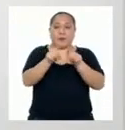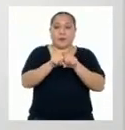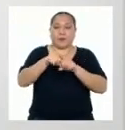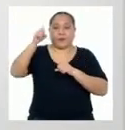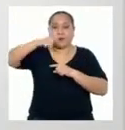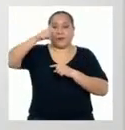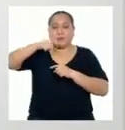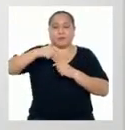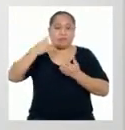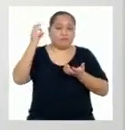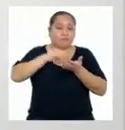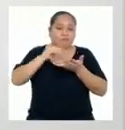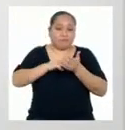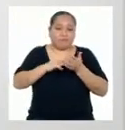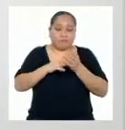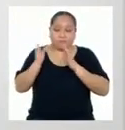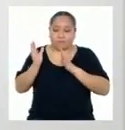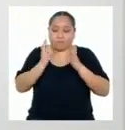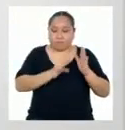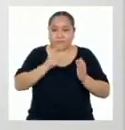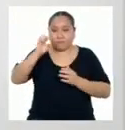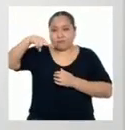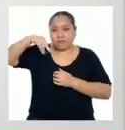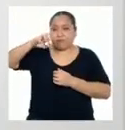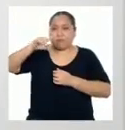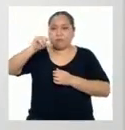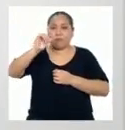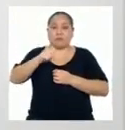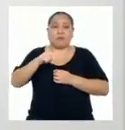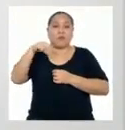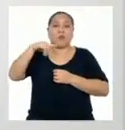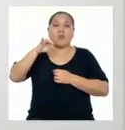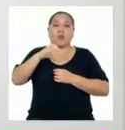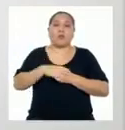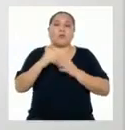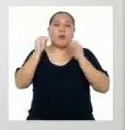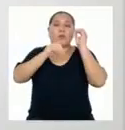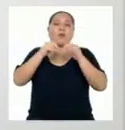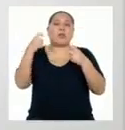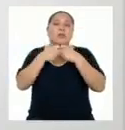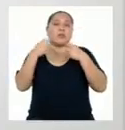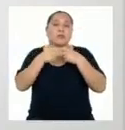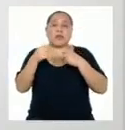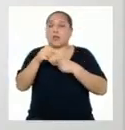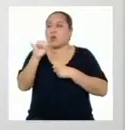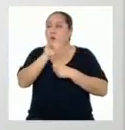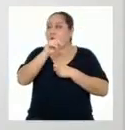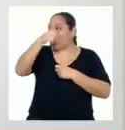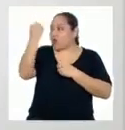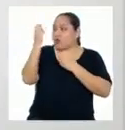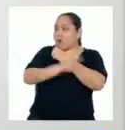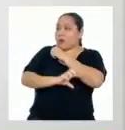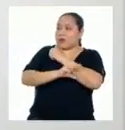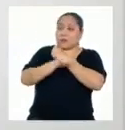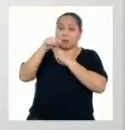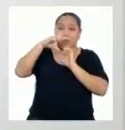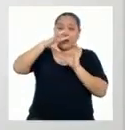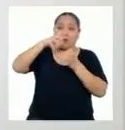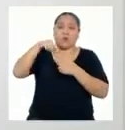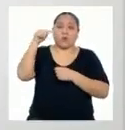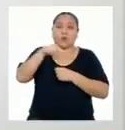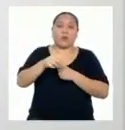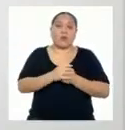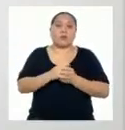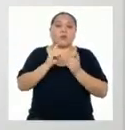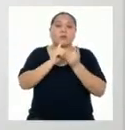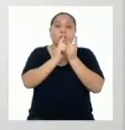necesario desarrollar más la producción de energía nuclear para generar electricidad, así como otros países en el mundo. Y así ayudar a pasar